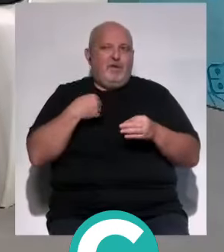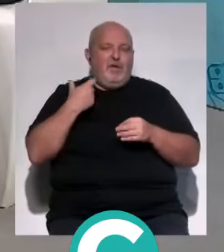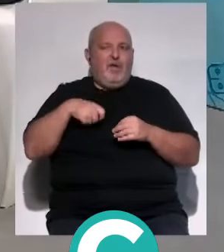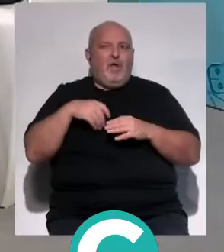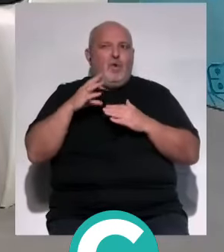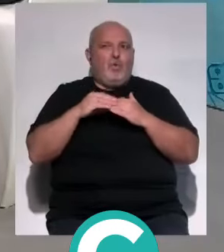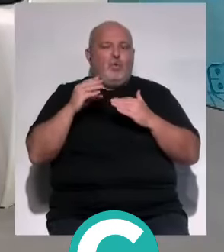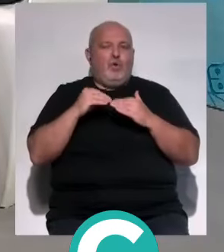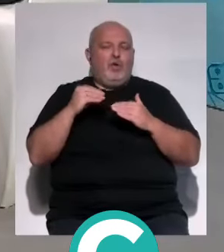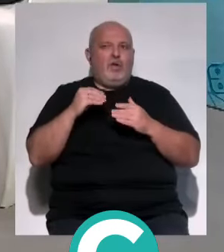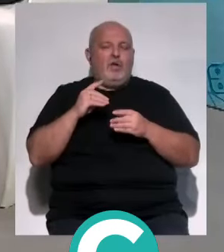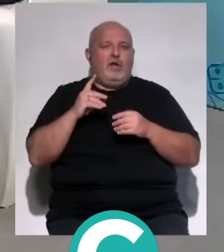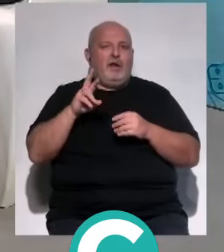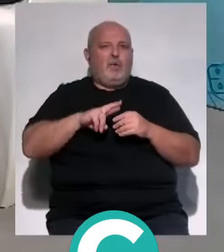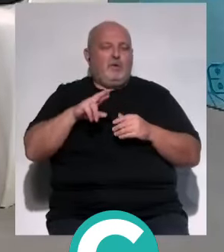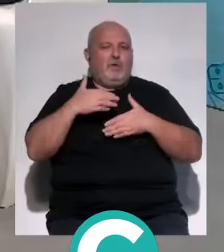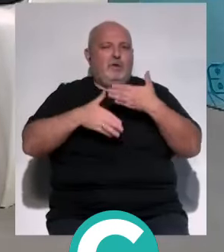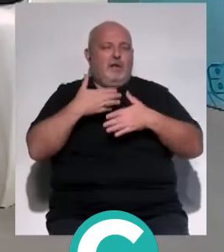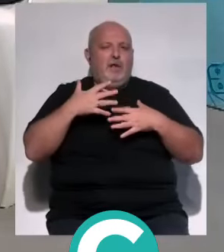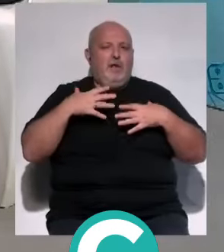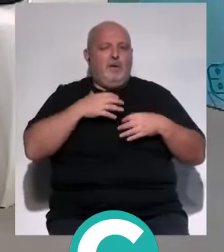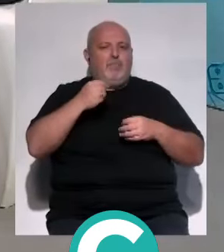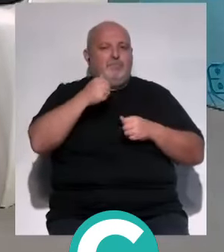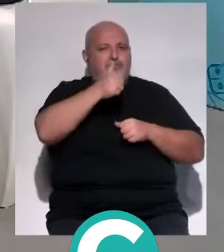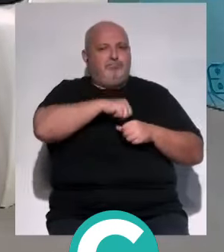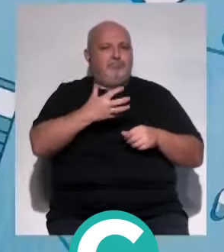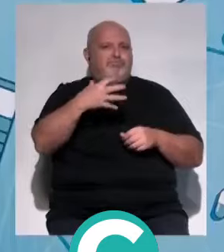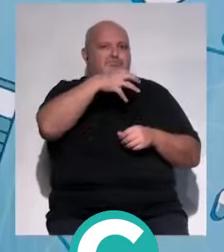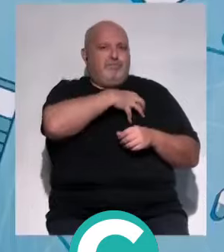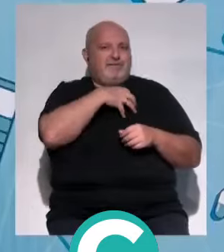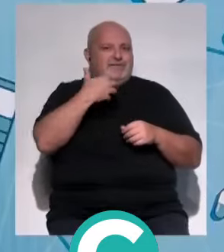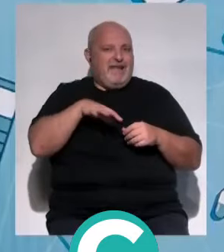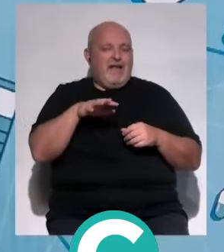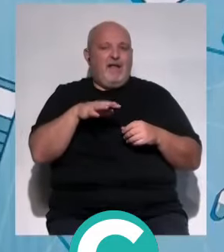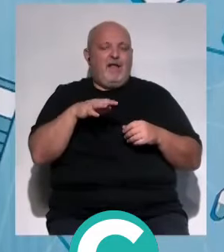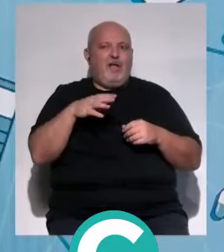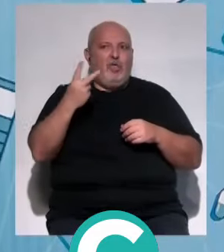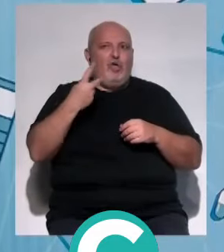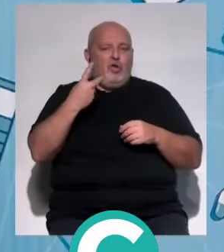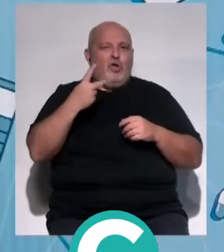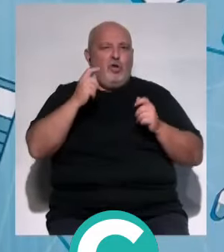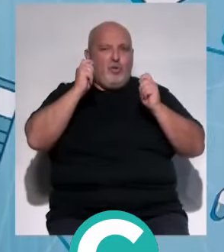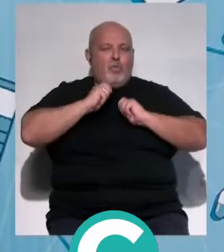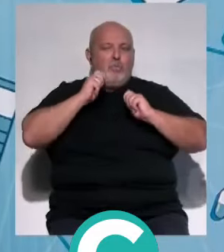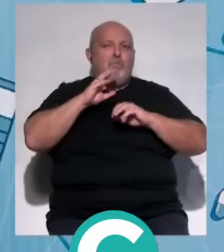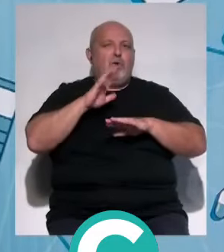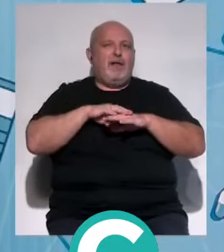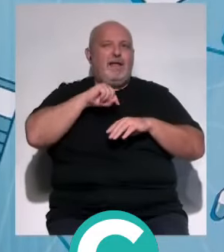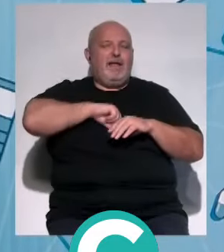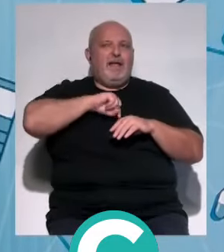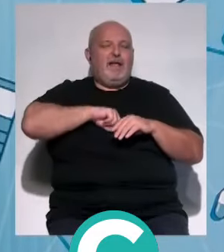paciente que ahora se ha reconstruido ya la mamá que perdió y las dos nos abrazamos llorando en la consulta porque